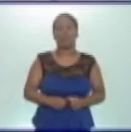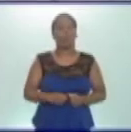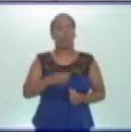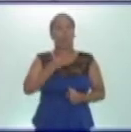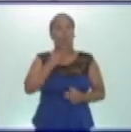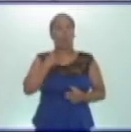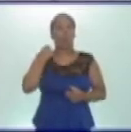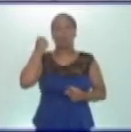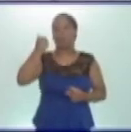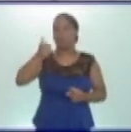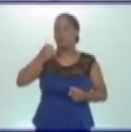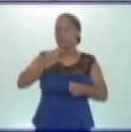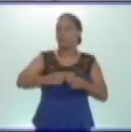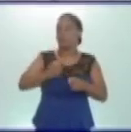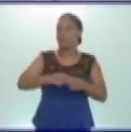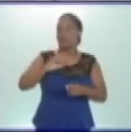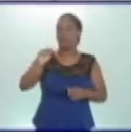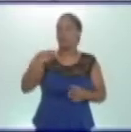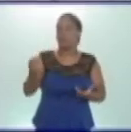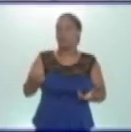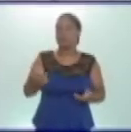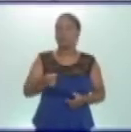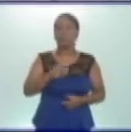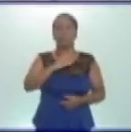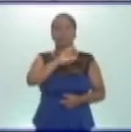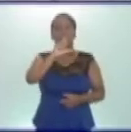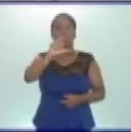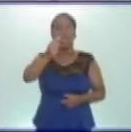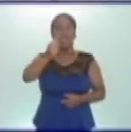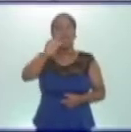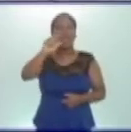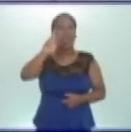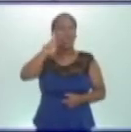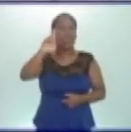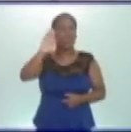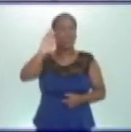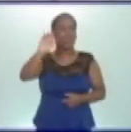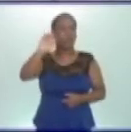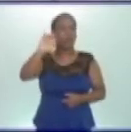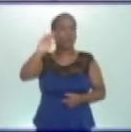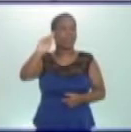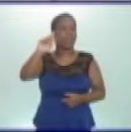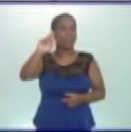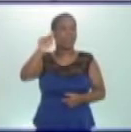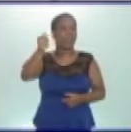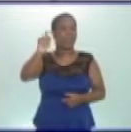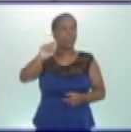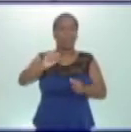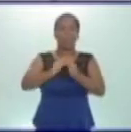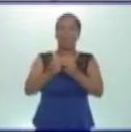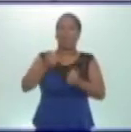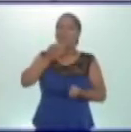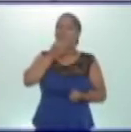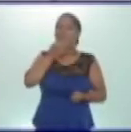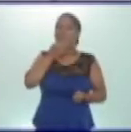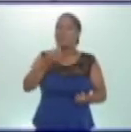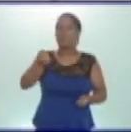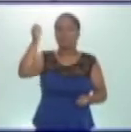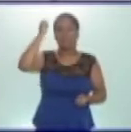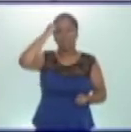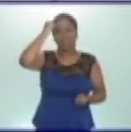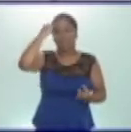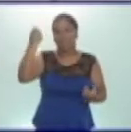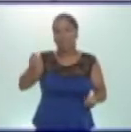Ellos son los carbohidratos, presentes en los dulces, caramelos, panes y aceites. De estos